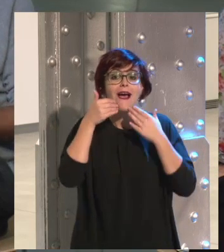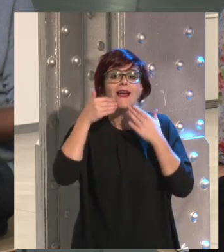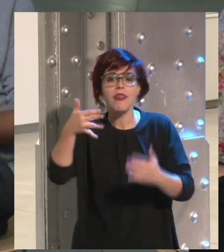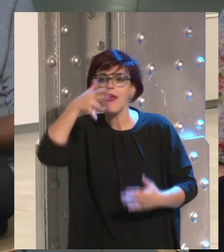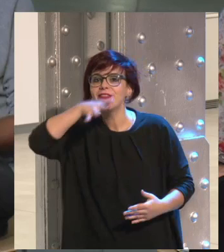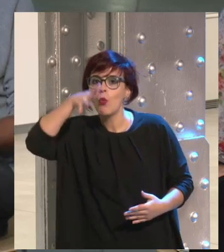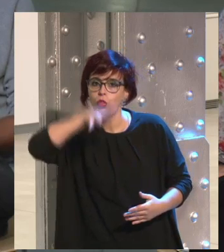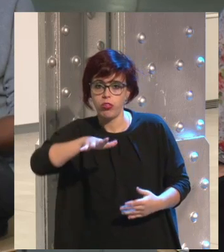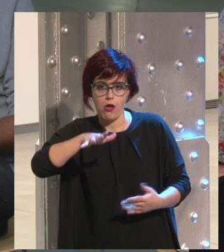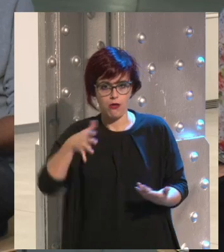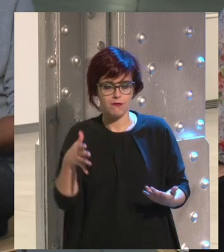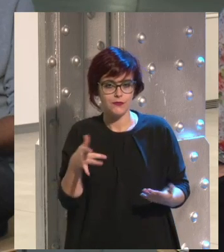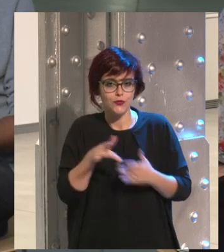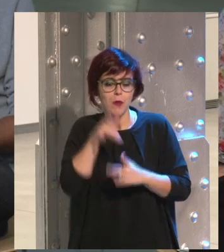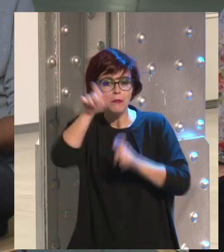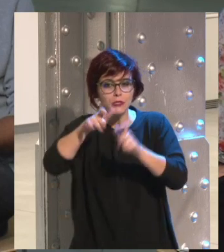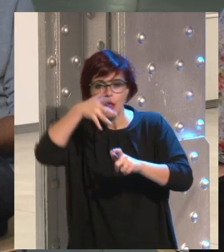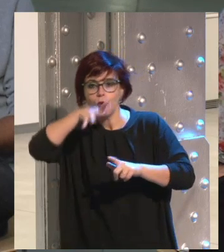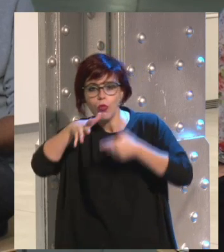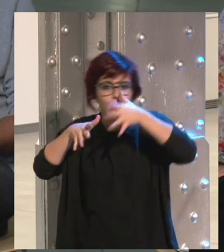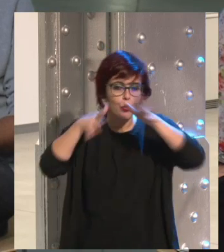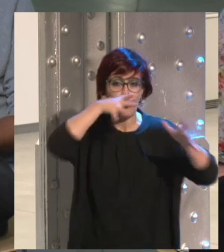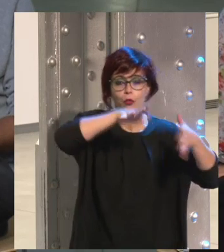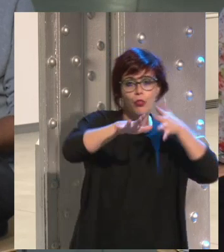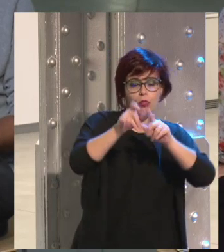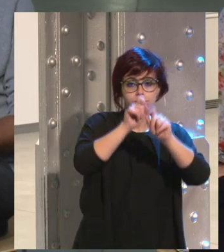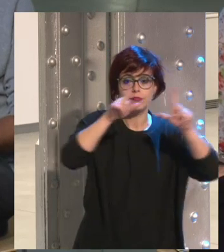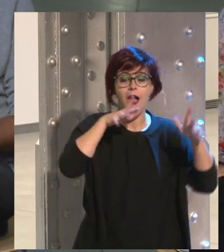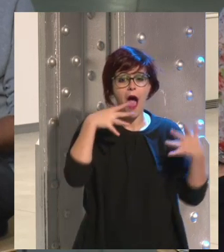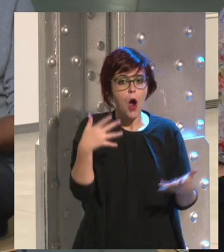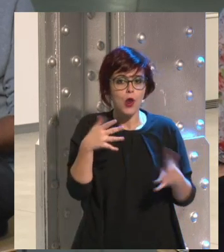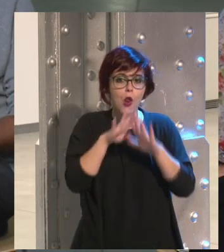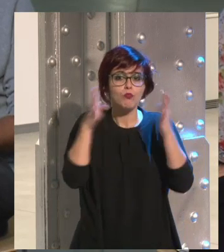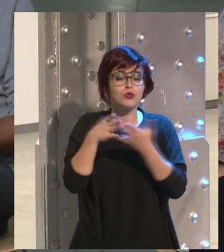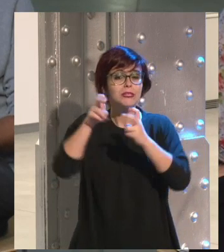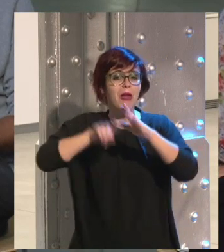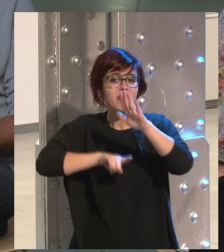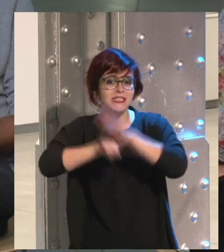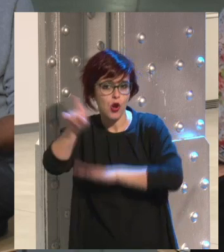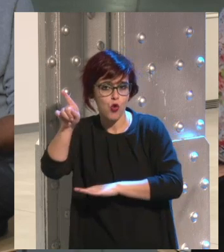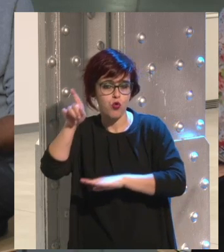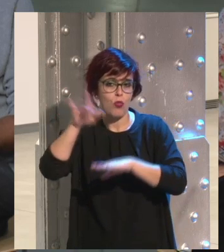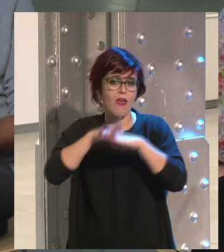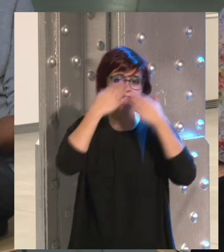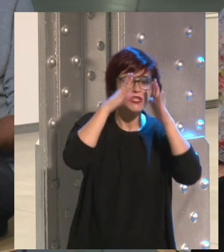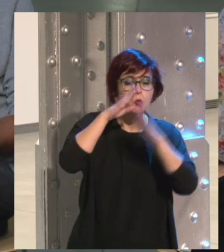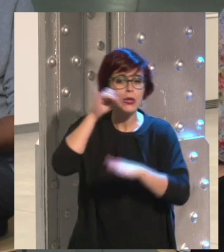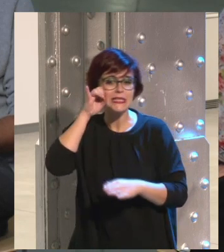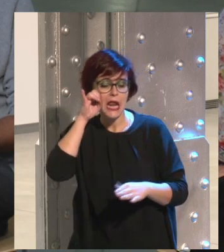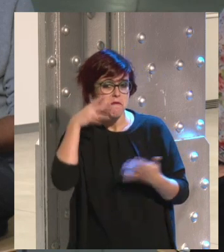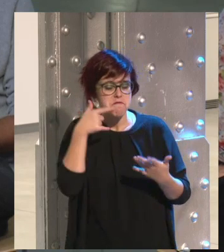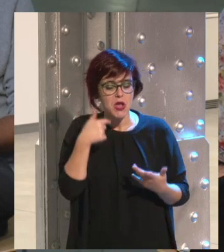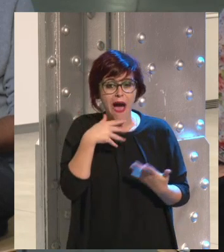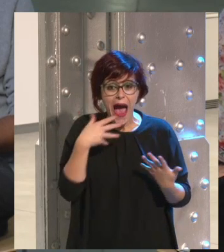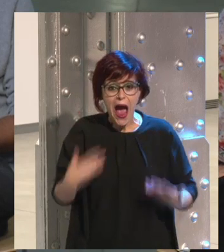gente que denuncia fotos. Que yo sepa, no estoy metido en el mundo del desarrollo de Facebook ni de Instagram, pero no